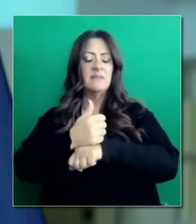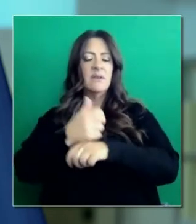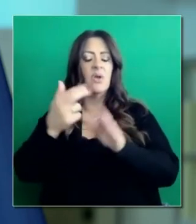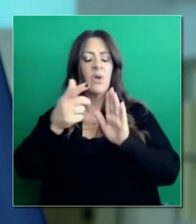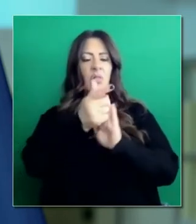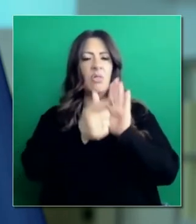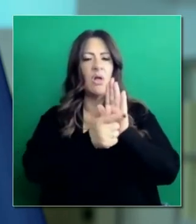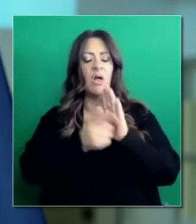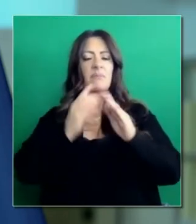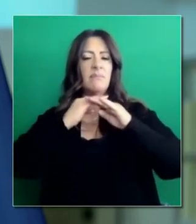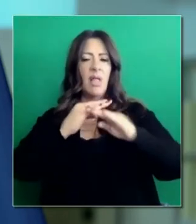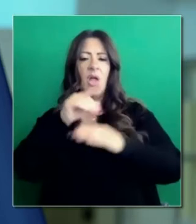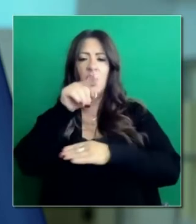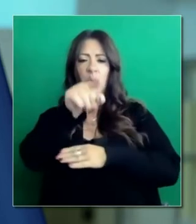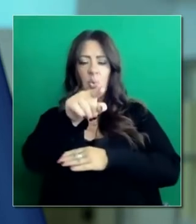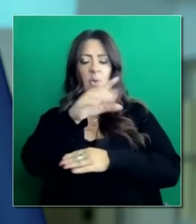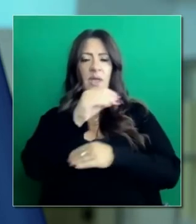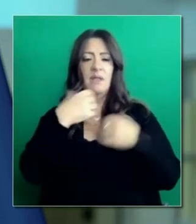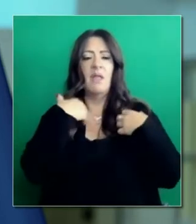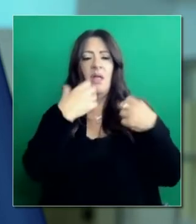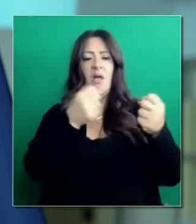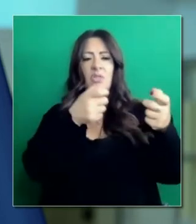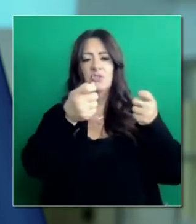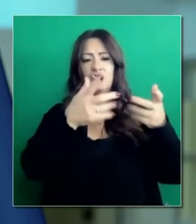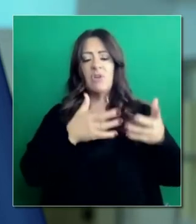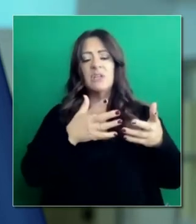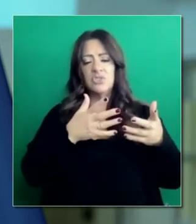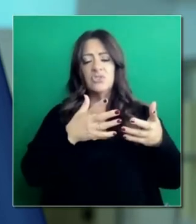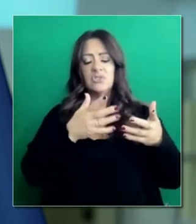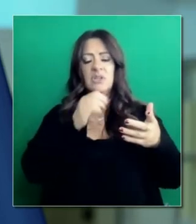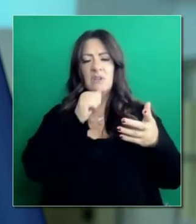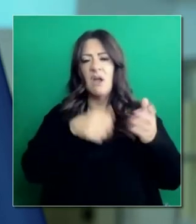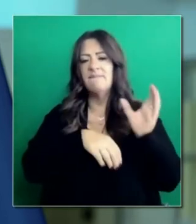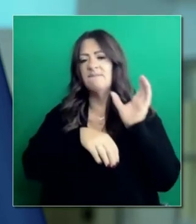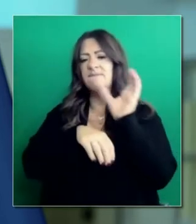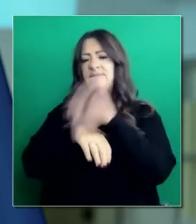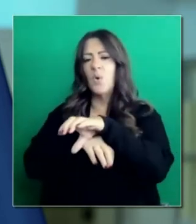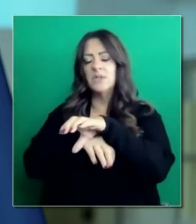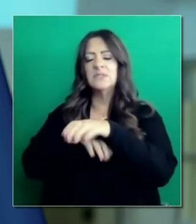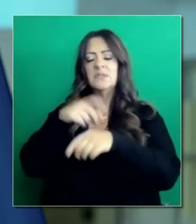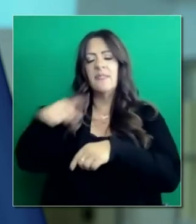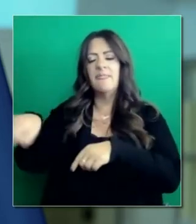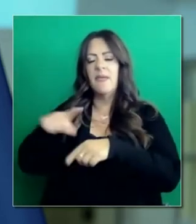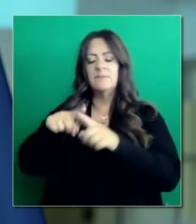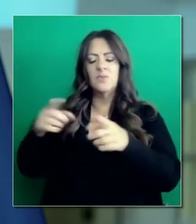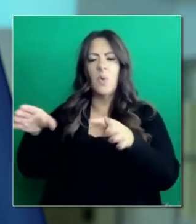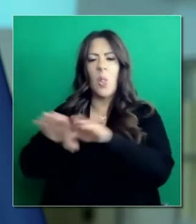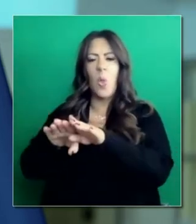autoridad para seguir adelante o impedir que el Departamento de Salud